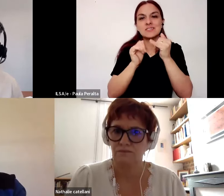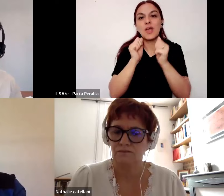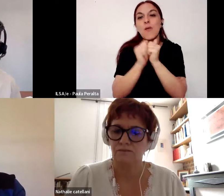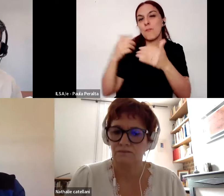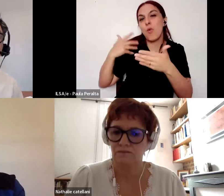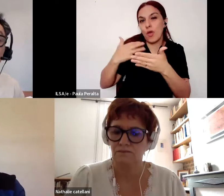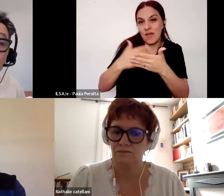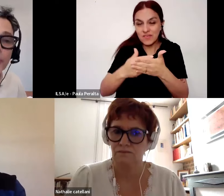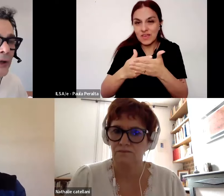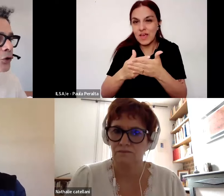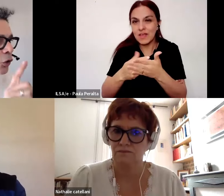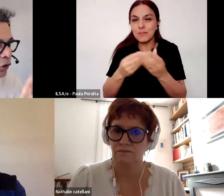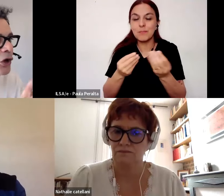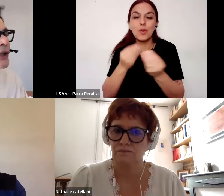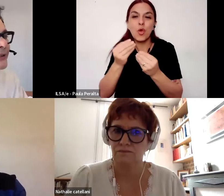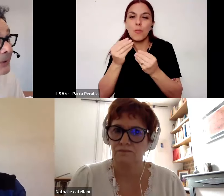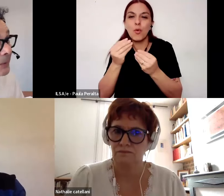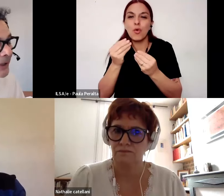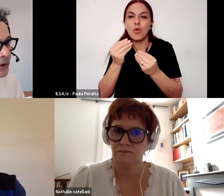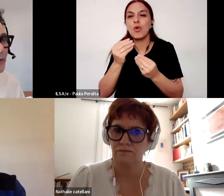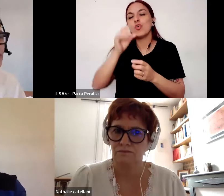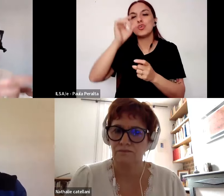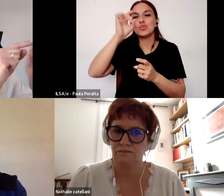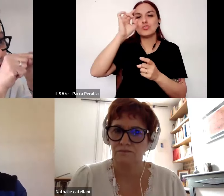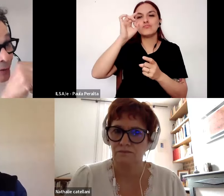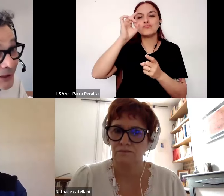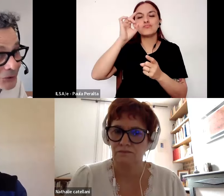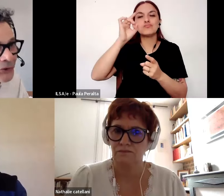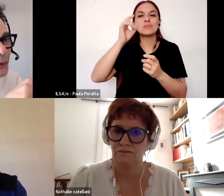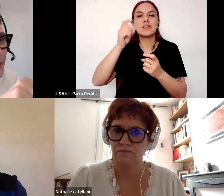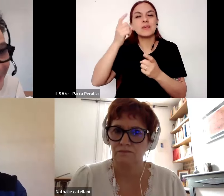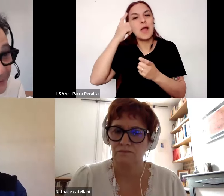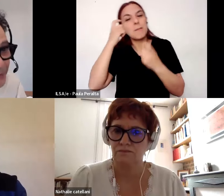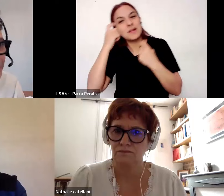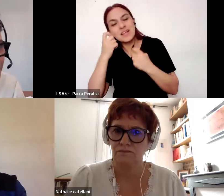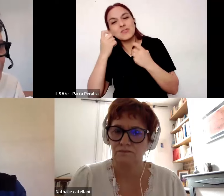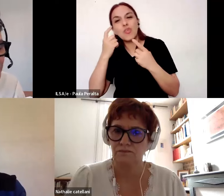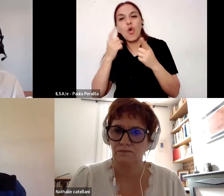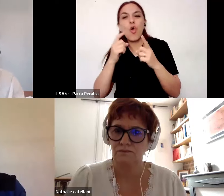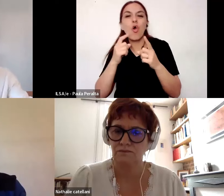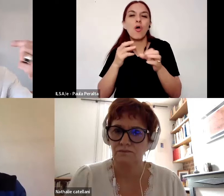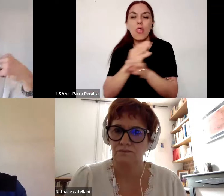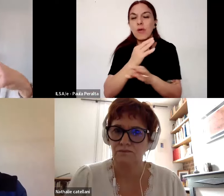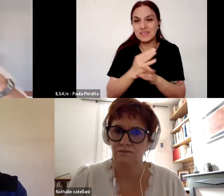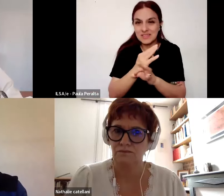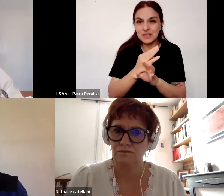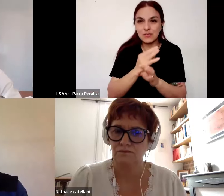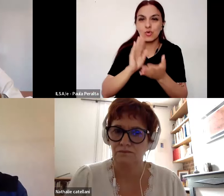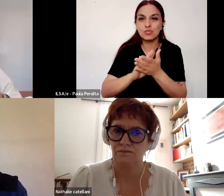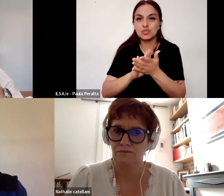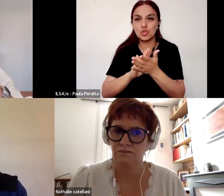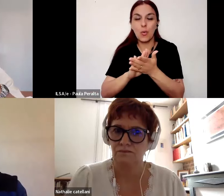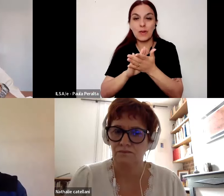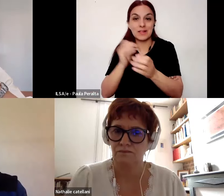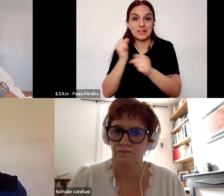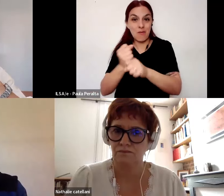su propio y construyendo ya no solo saberes pedagógicos conocimientos educativos sobre su propia práctica